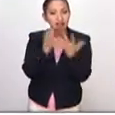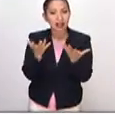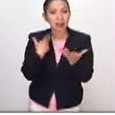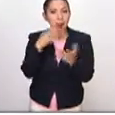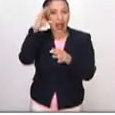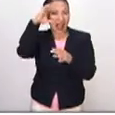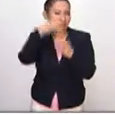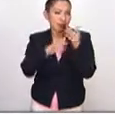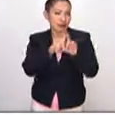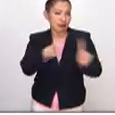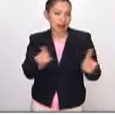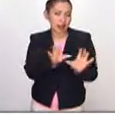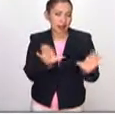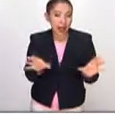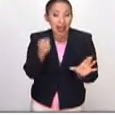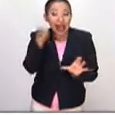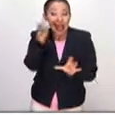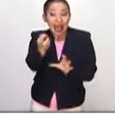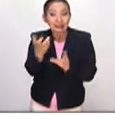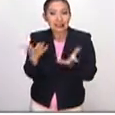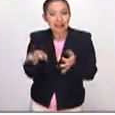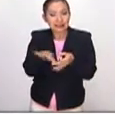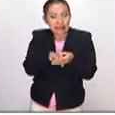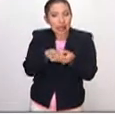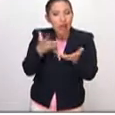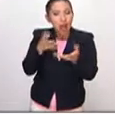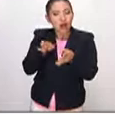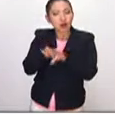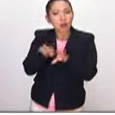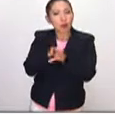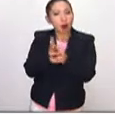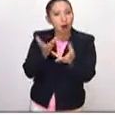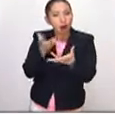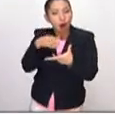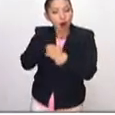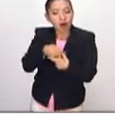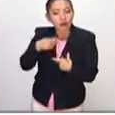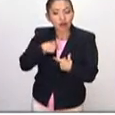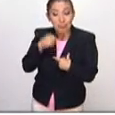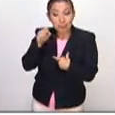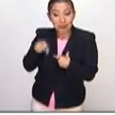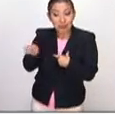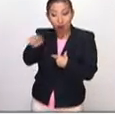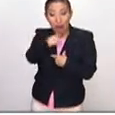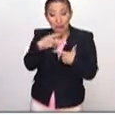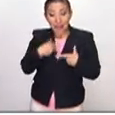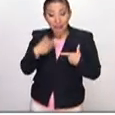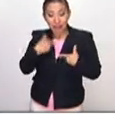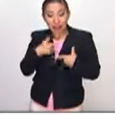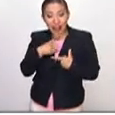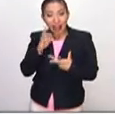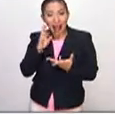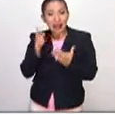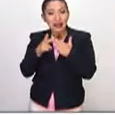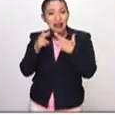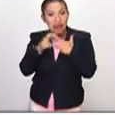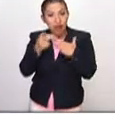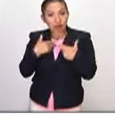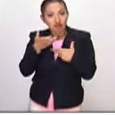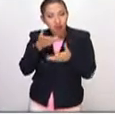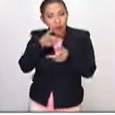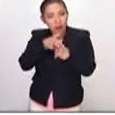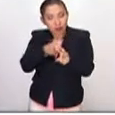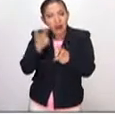indudablemente esta cercanía, esta forma de involucrar justamente a toda la feligresía dentro de los grandes pasajes